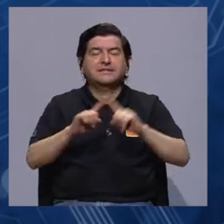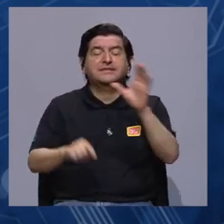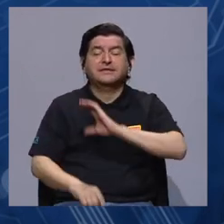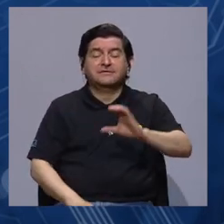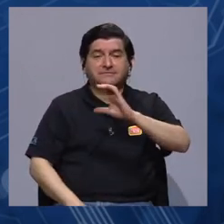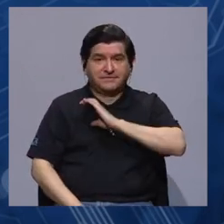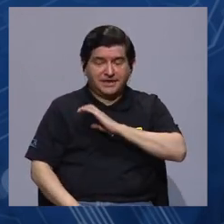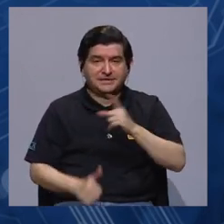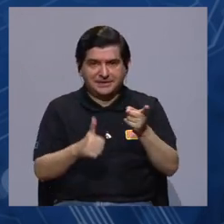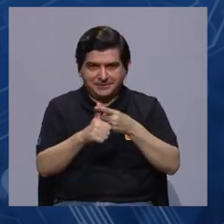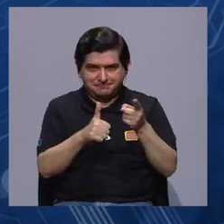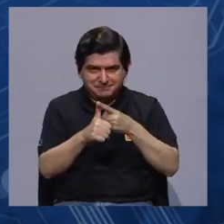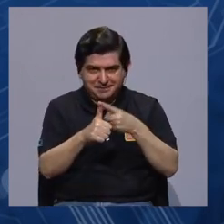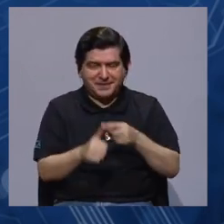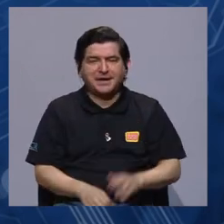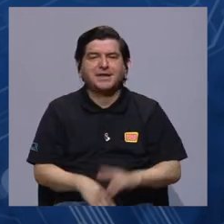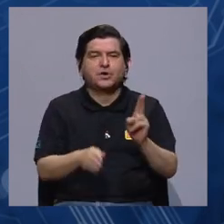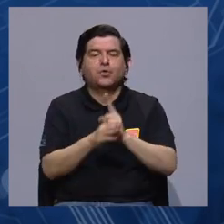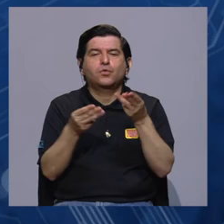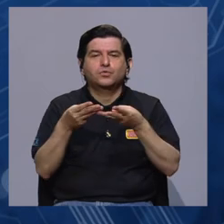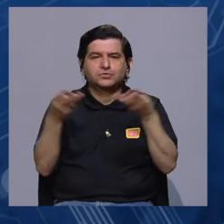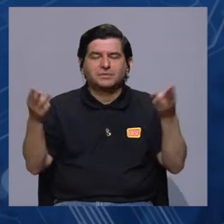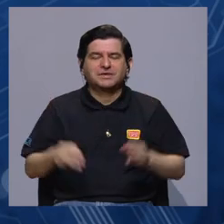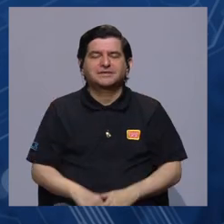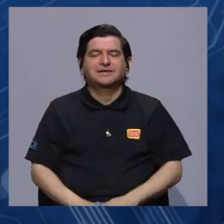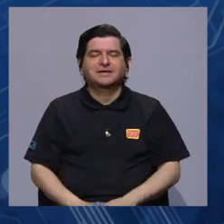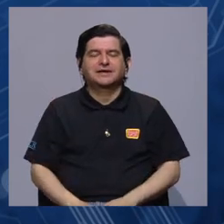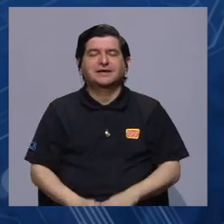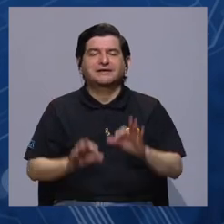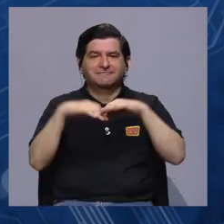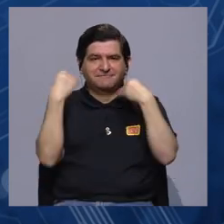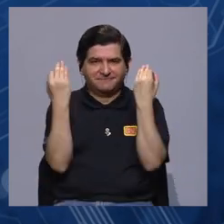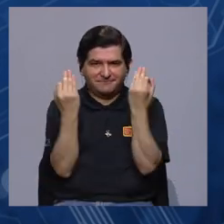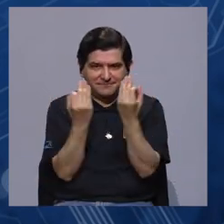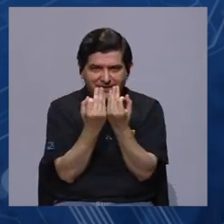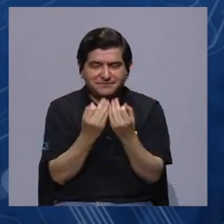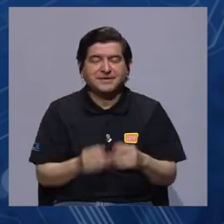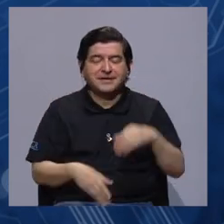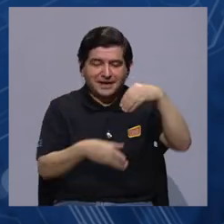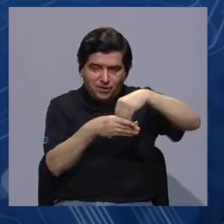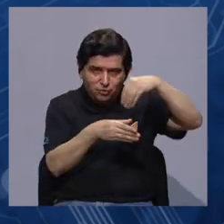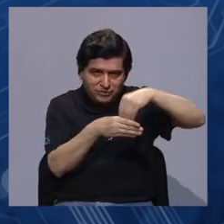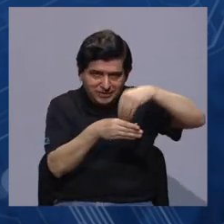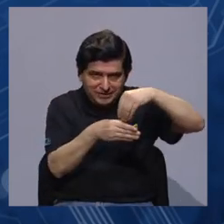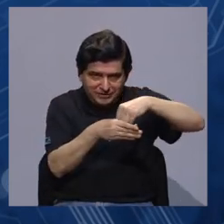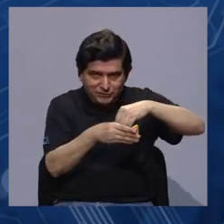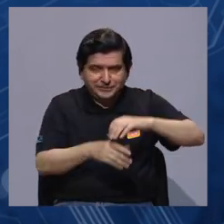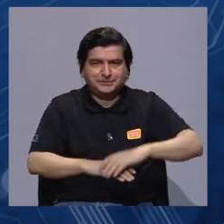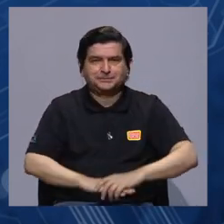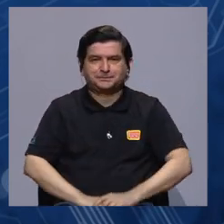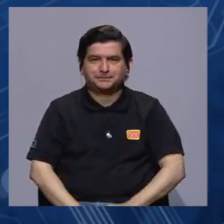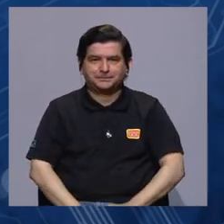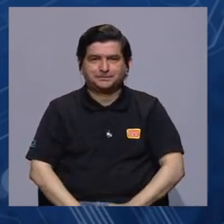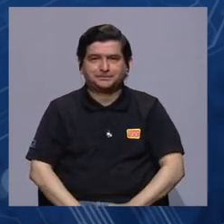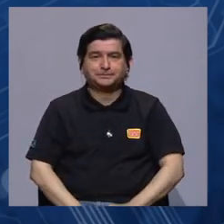Sí, habían varias características. Primero, este uso de material de archivo familiar, ¿verdad?, que tenían que contener.